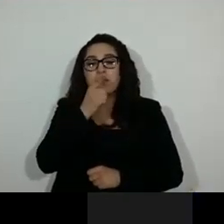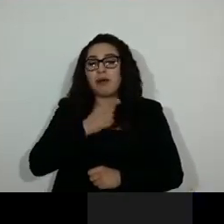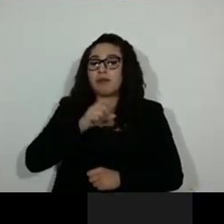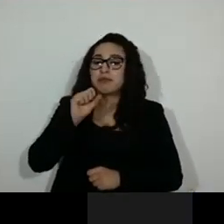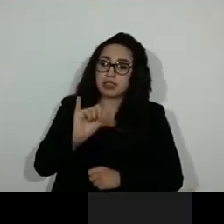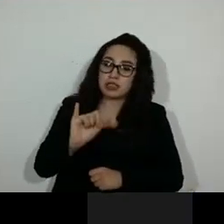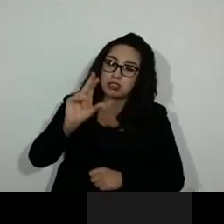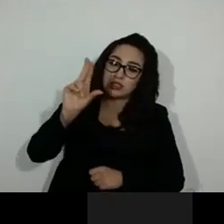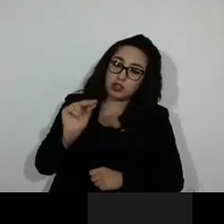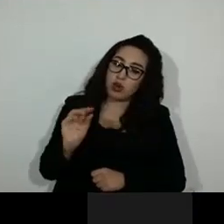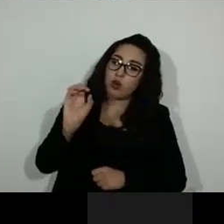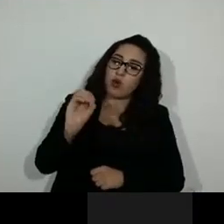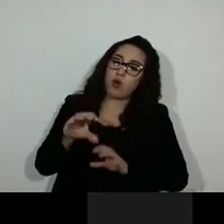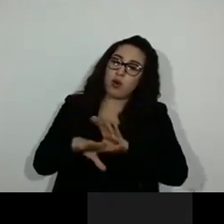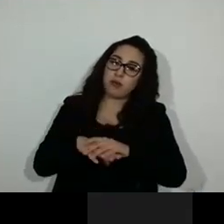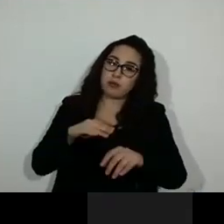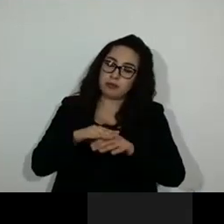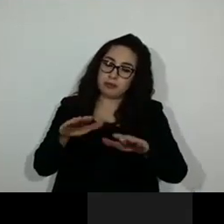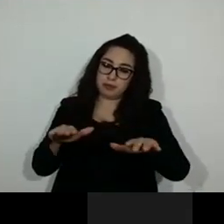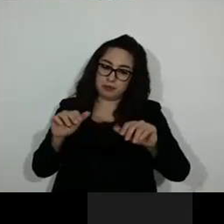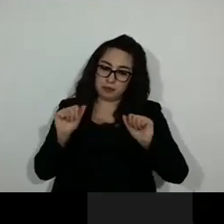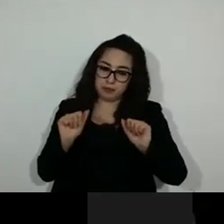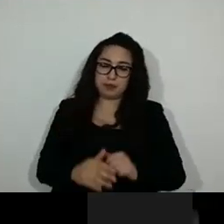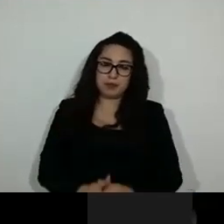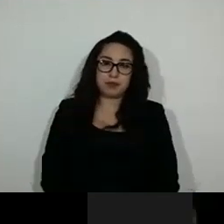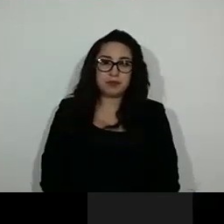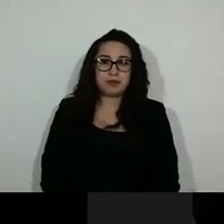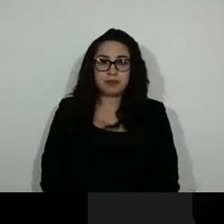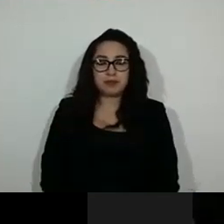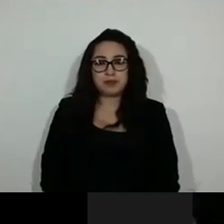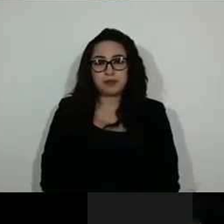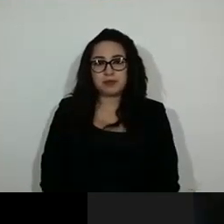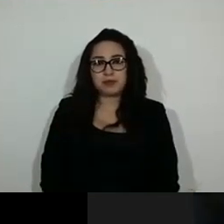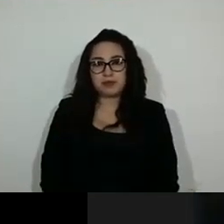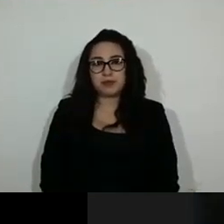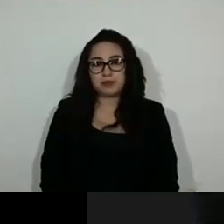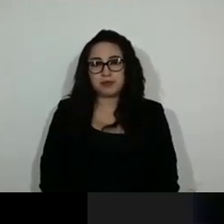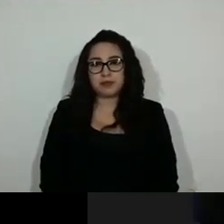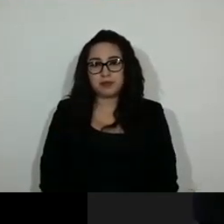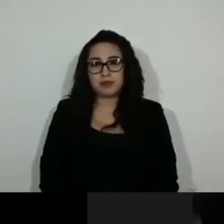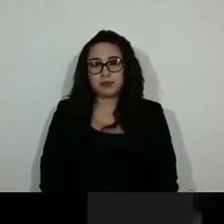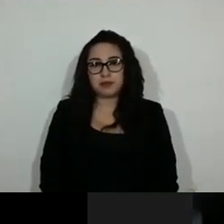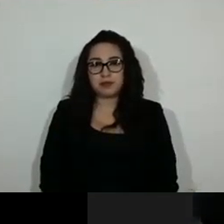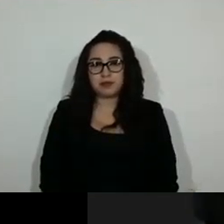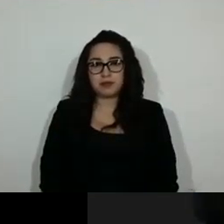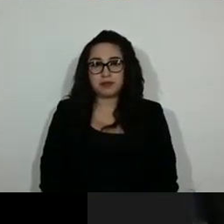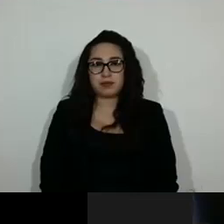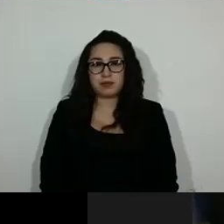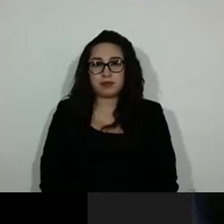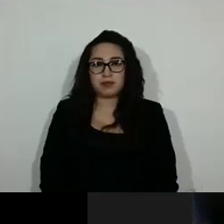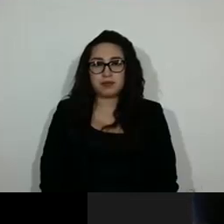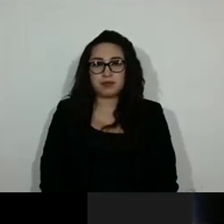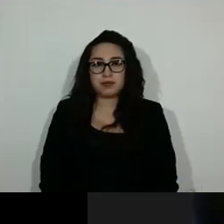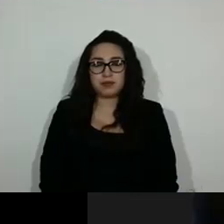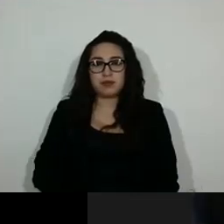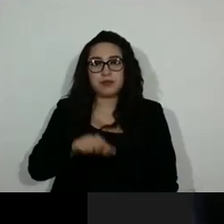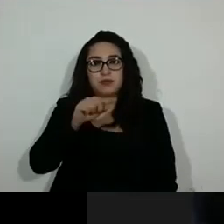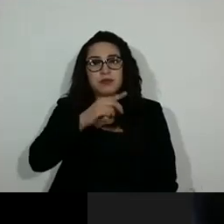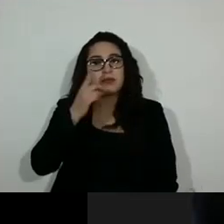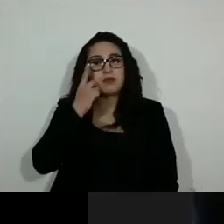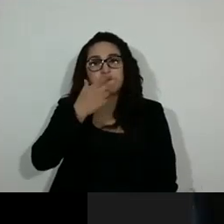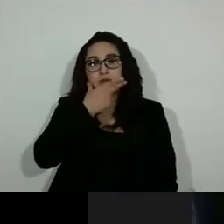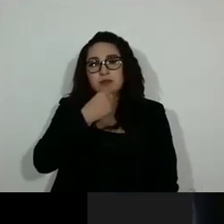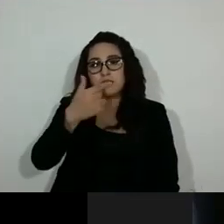voto a favor, en contra, o en abstención. ¿Diputado Jorge Gaviño?